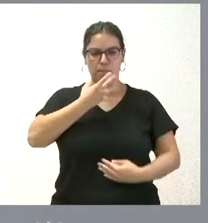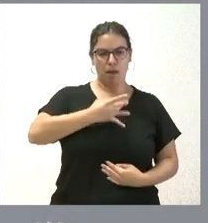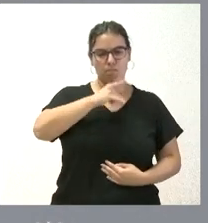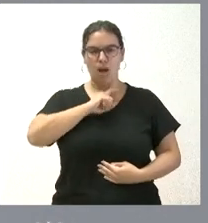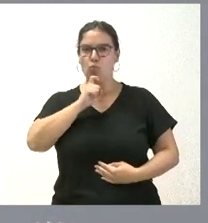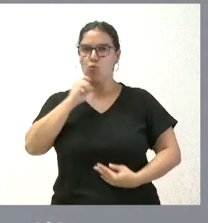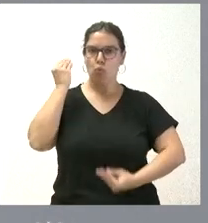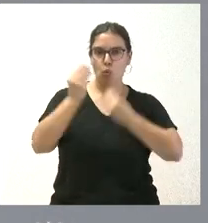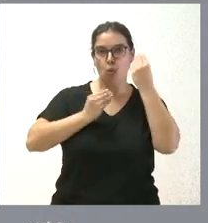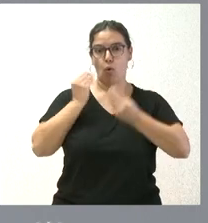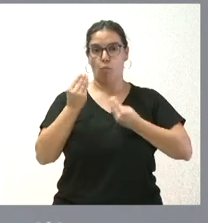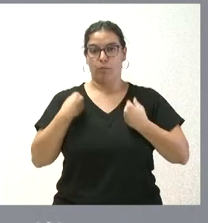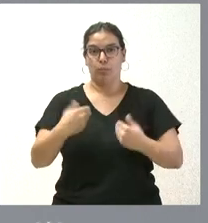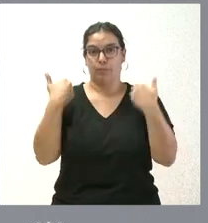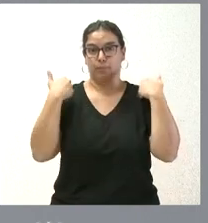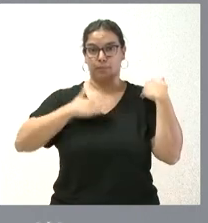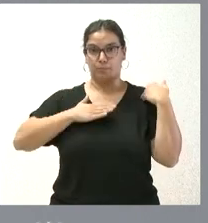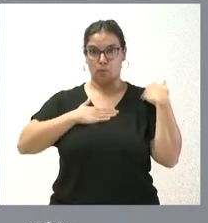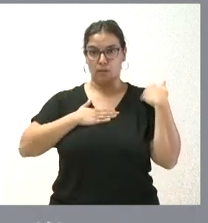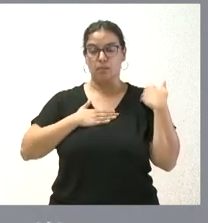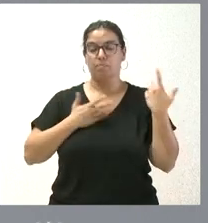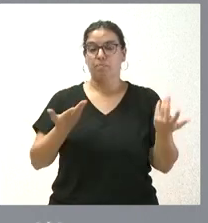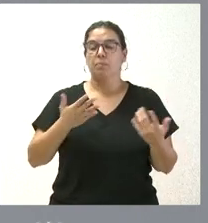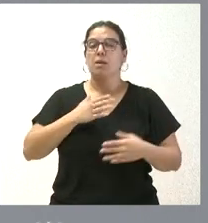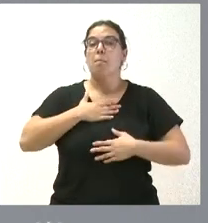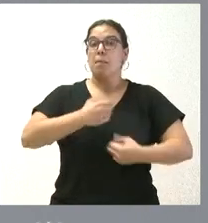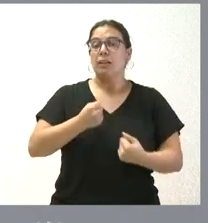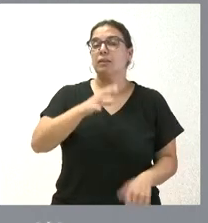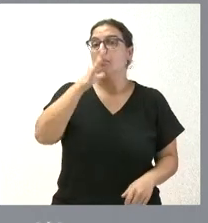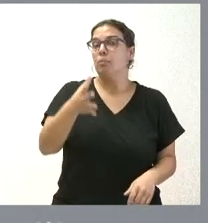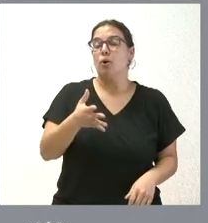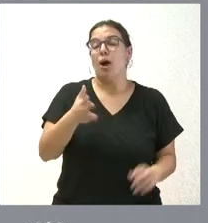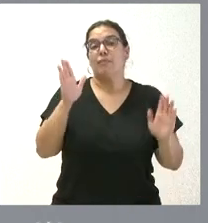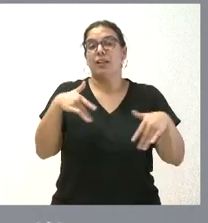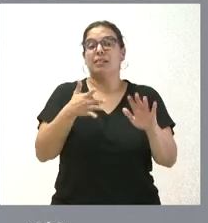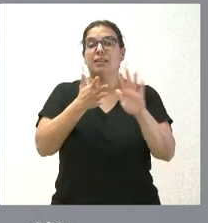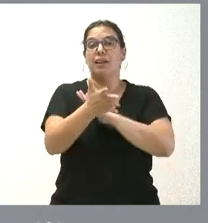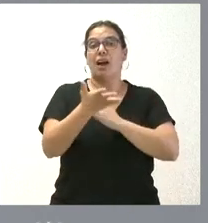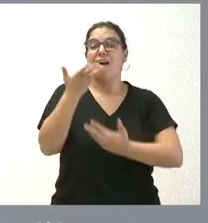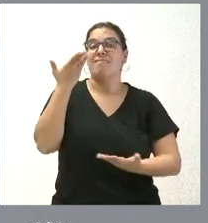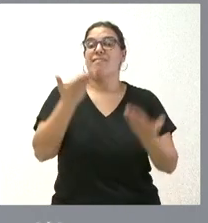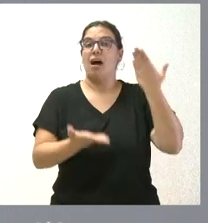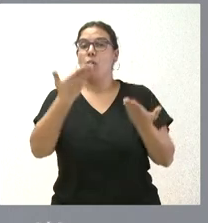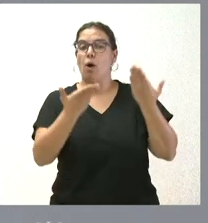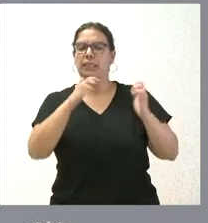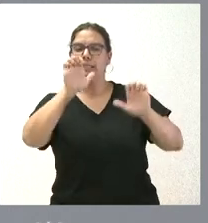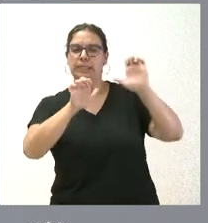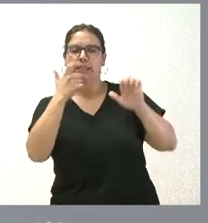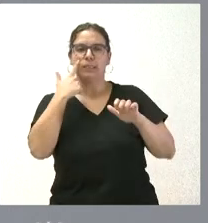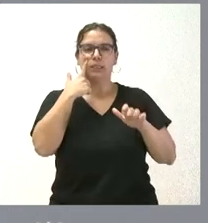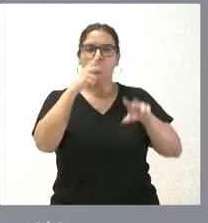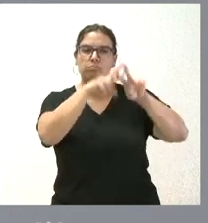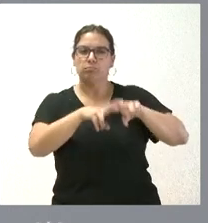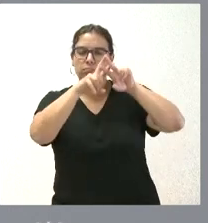ejercicio de sus competencias. Es valiente porque, en definitiva, se trata de evaluar qué cosas podemos mejorar,